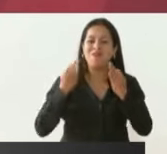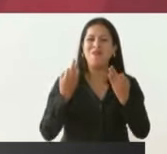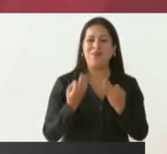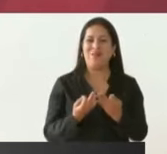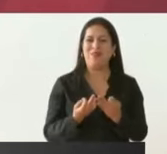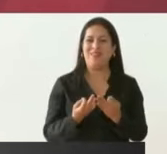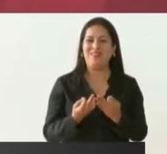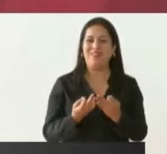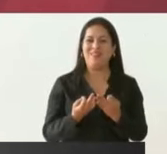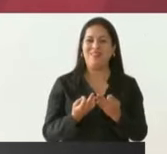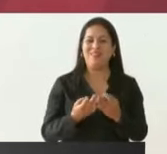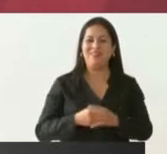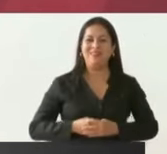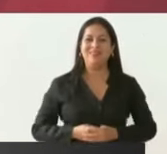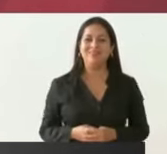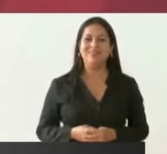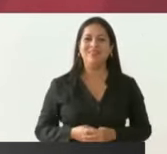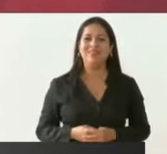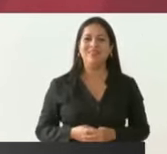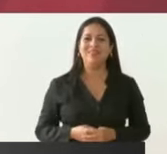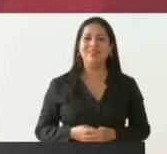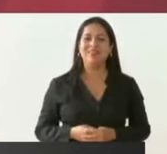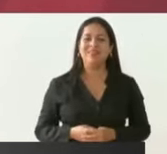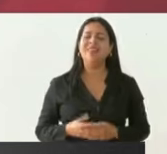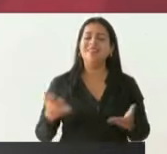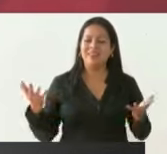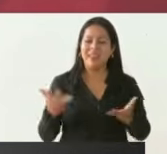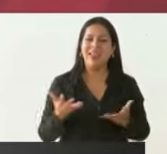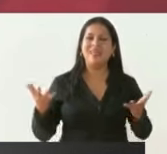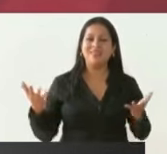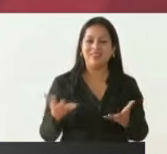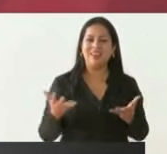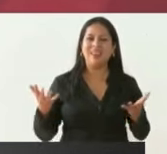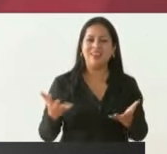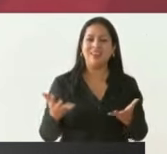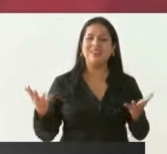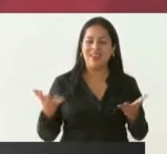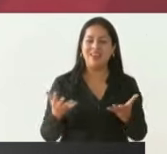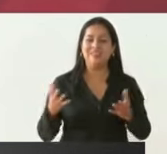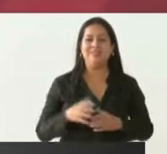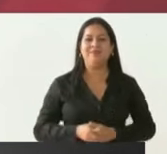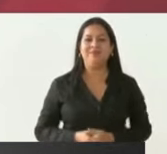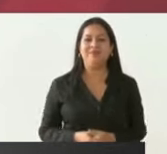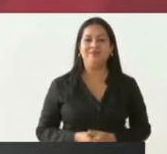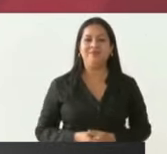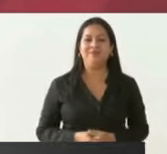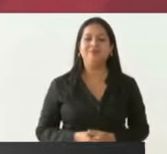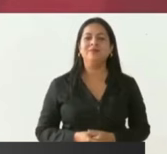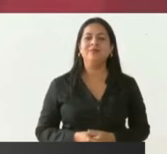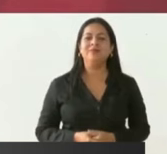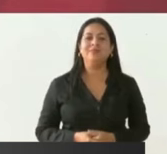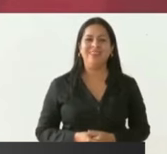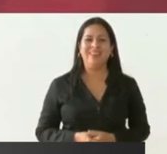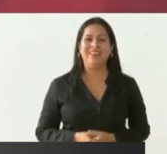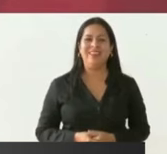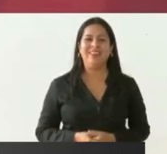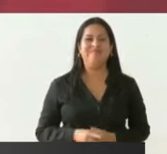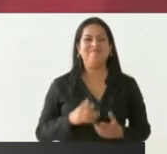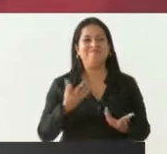que se está aplicando, la receta